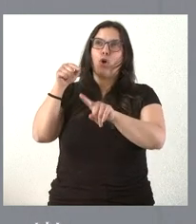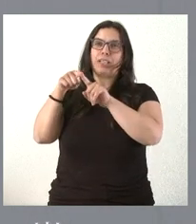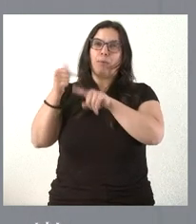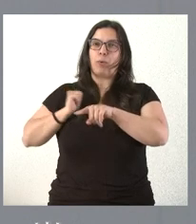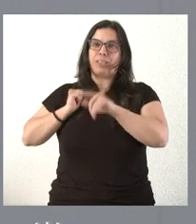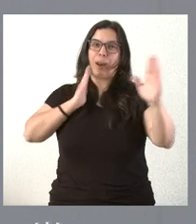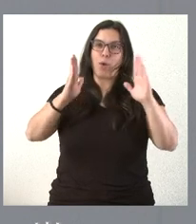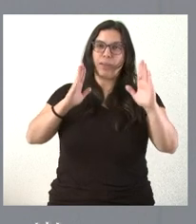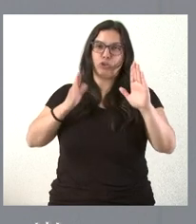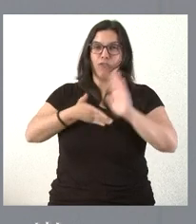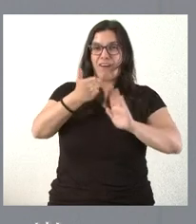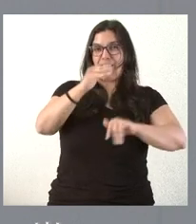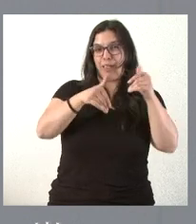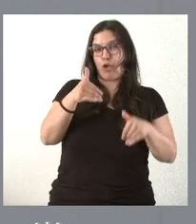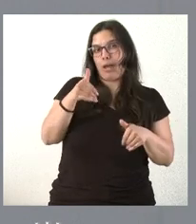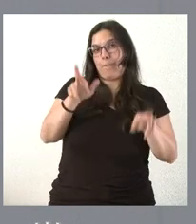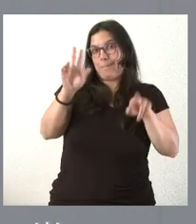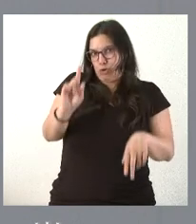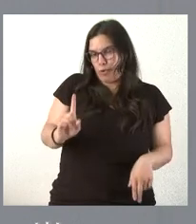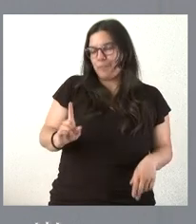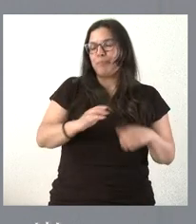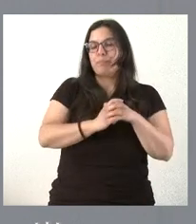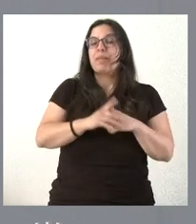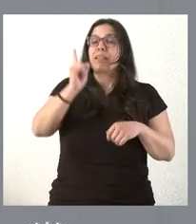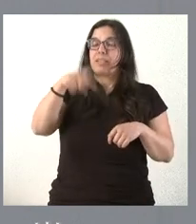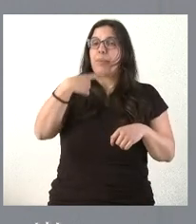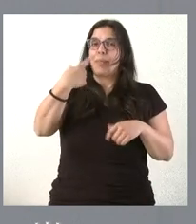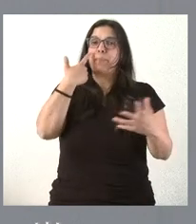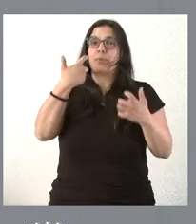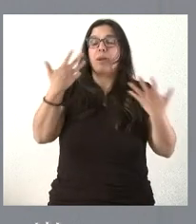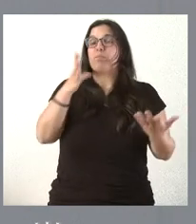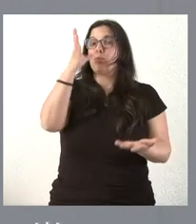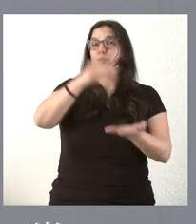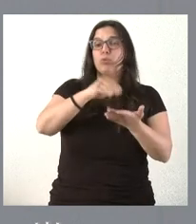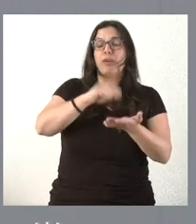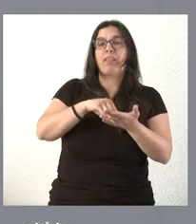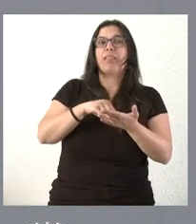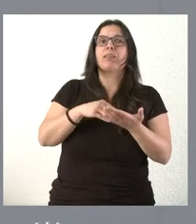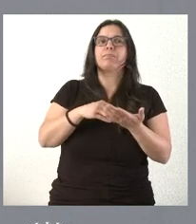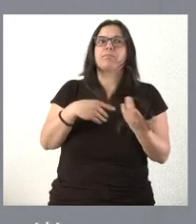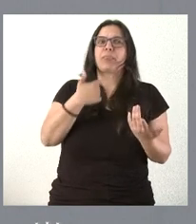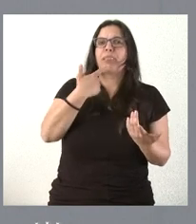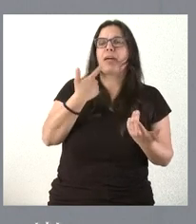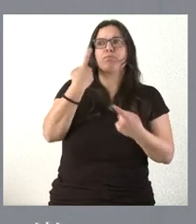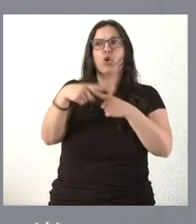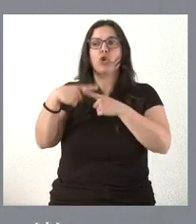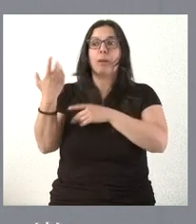Quizá, a lo mejor, hay que poner de manifiesto que algunas de las cosas, como se ha puesto muchas veces de relieve que se plantean, las decisiones son de ámbito